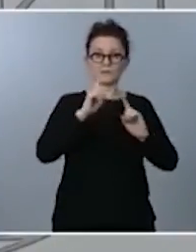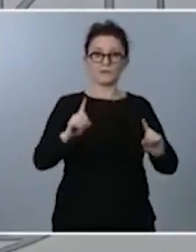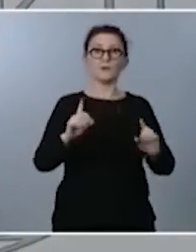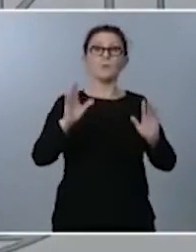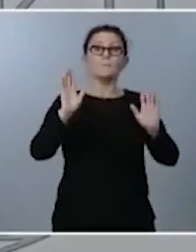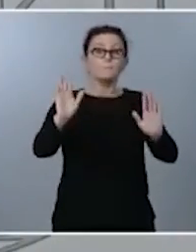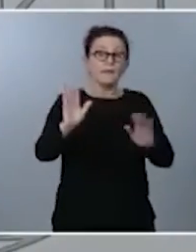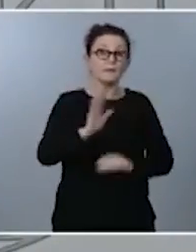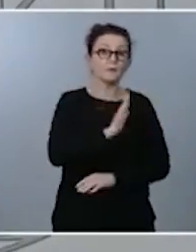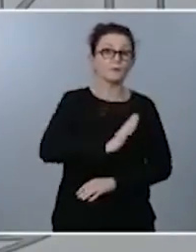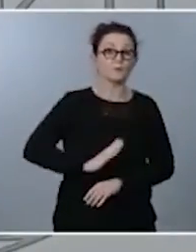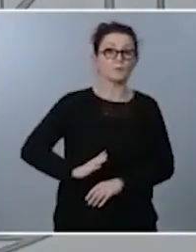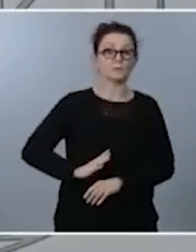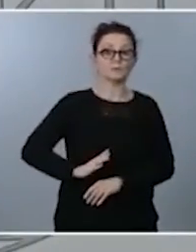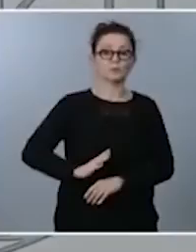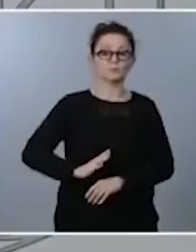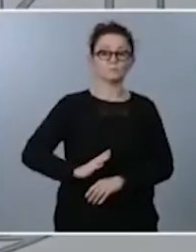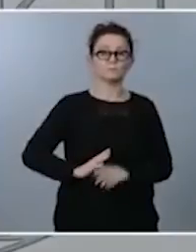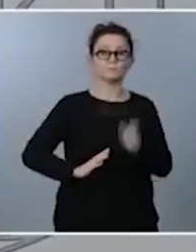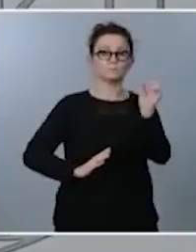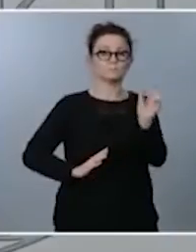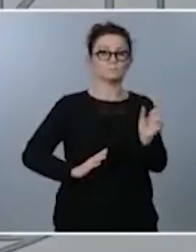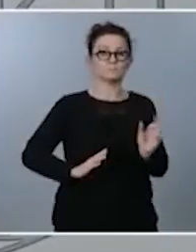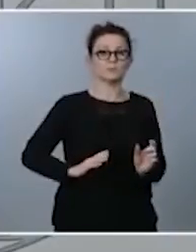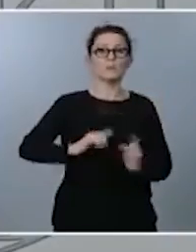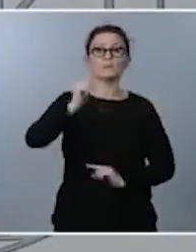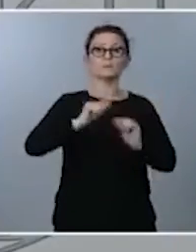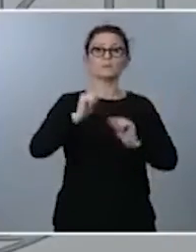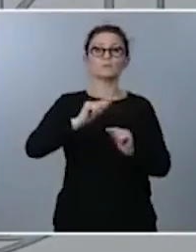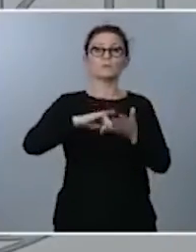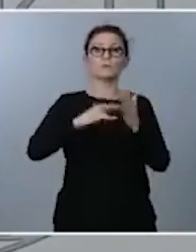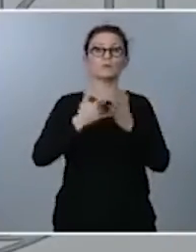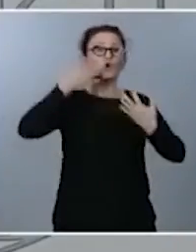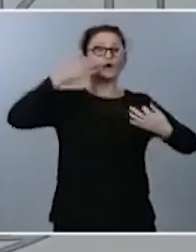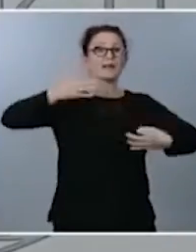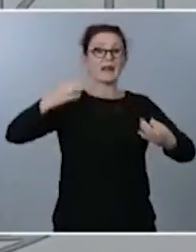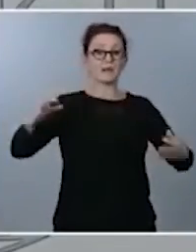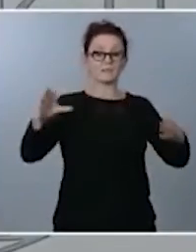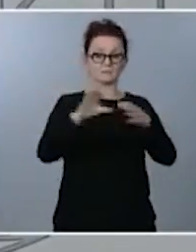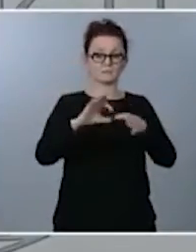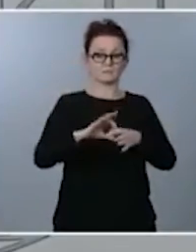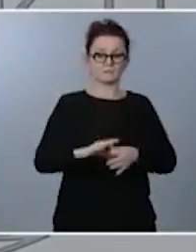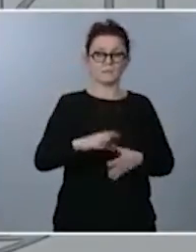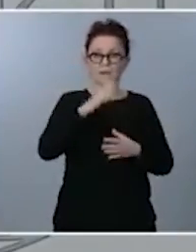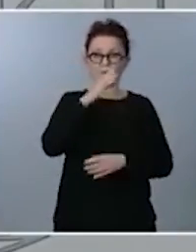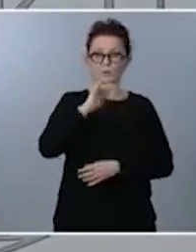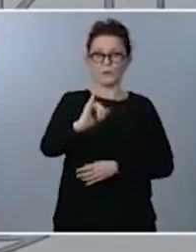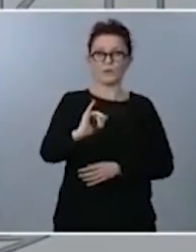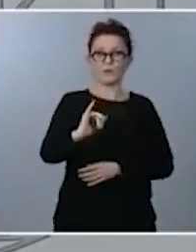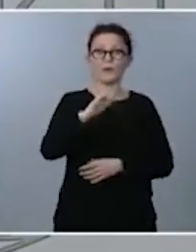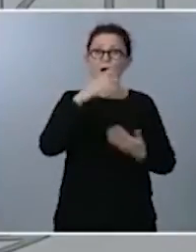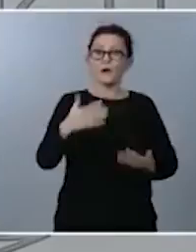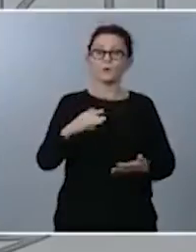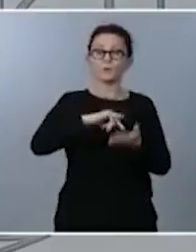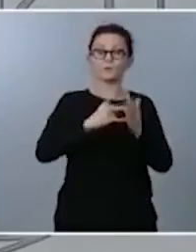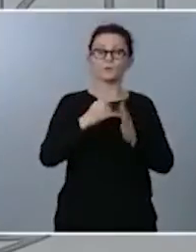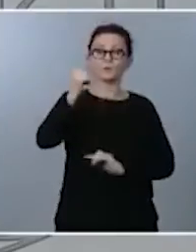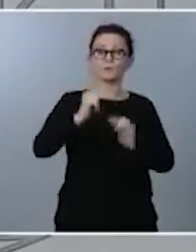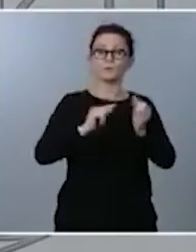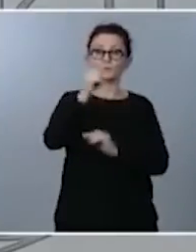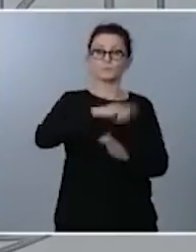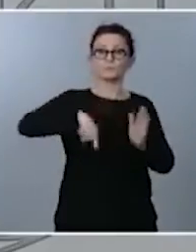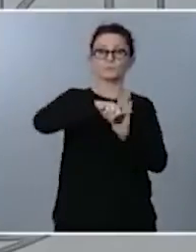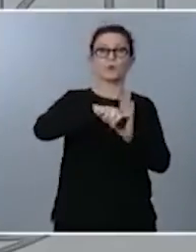presupuestarias responden a proyectos reales que están puestos encima de la mesa no hay nada en el proyecto de presupuesto que sean voluntades etéreas